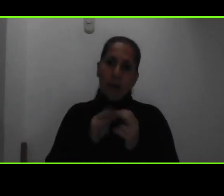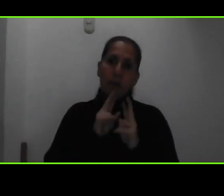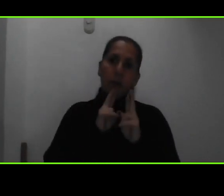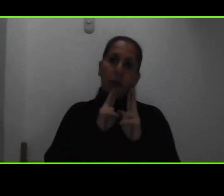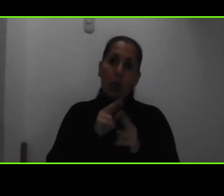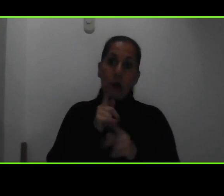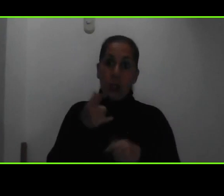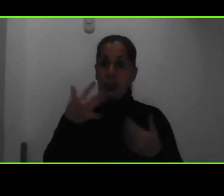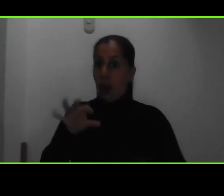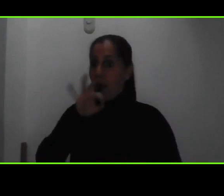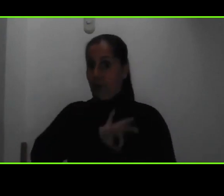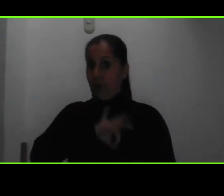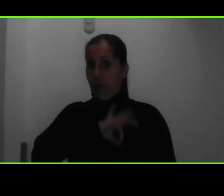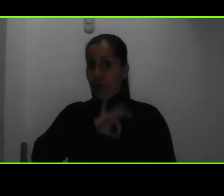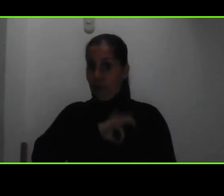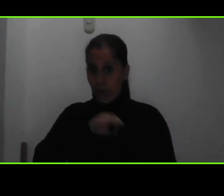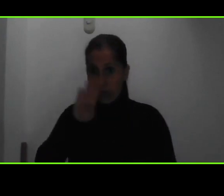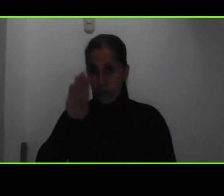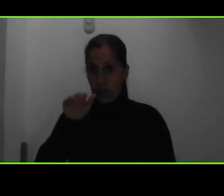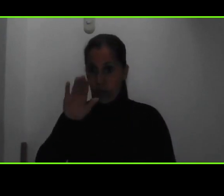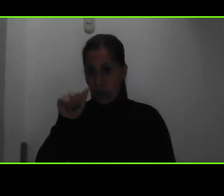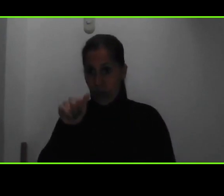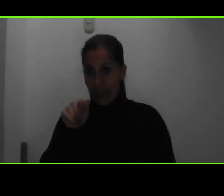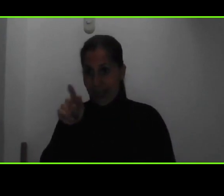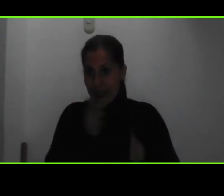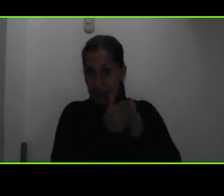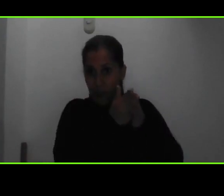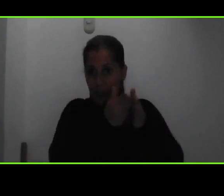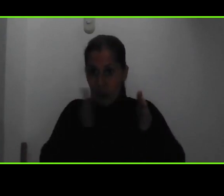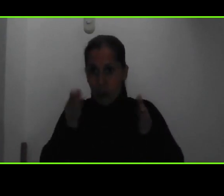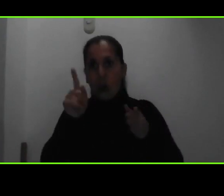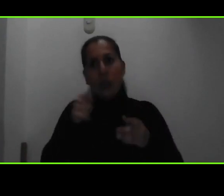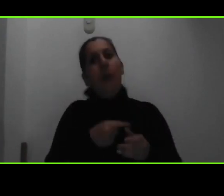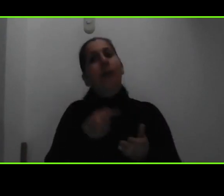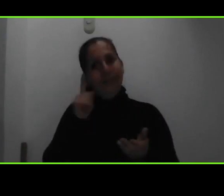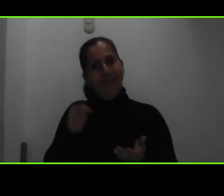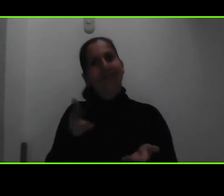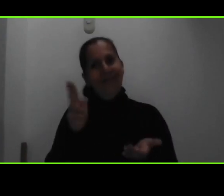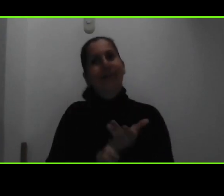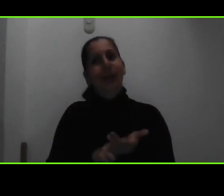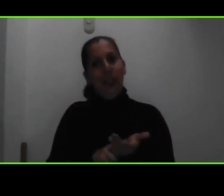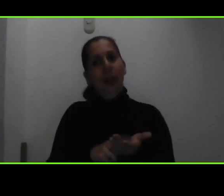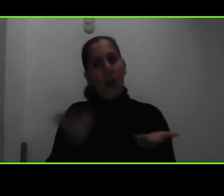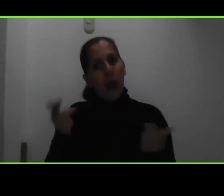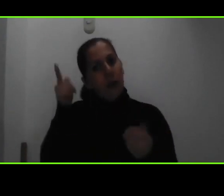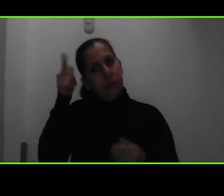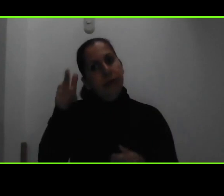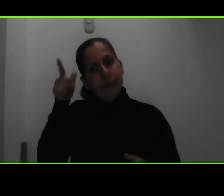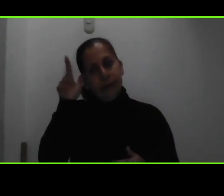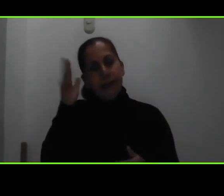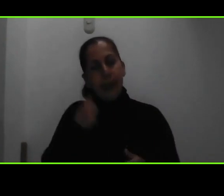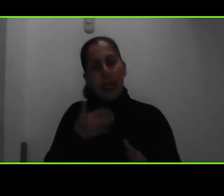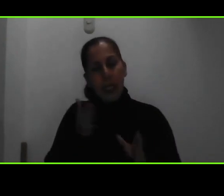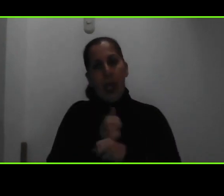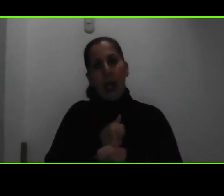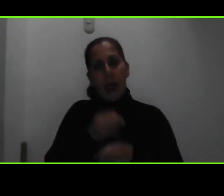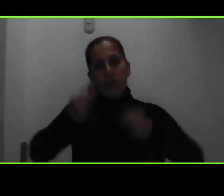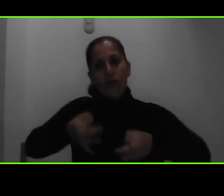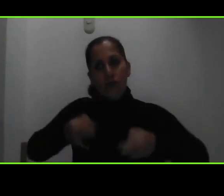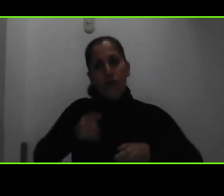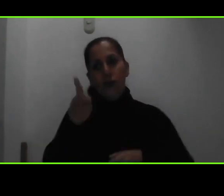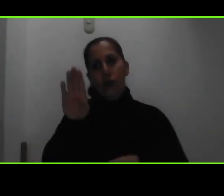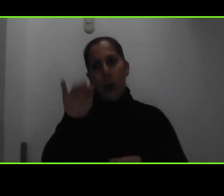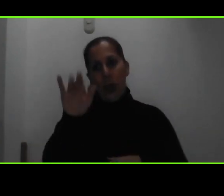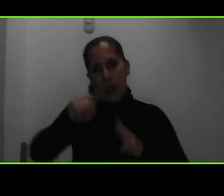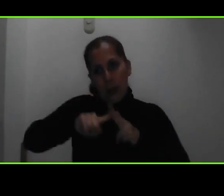el beneficio de la beca si requerimos que en ese periodo concrete su matrícula para que haga efectiva su beca y ya pueda iniciar sus estudios